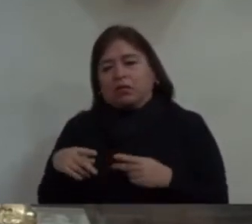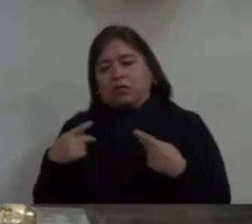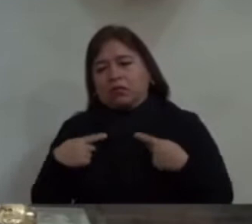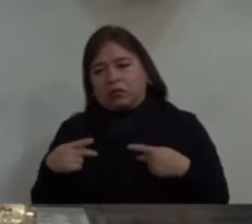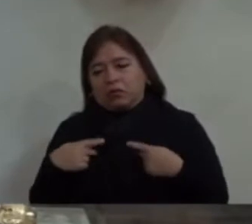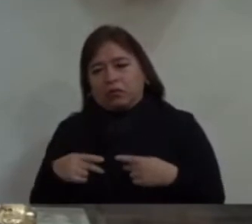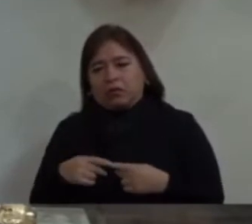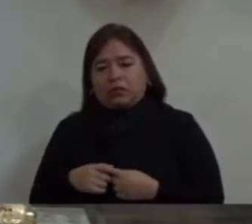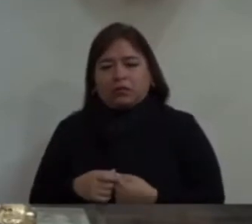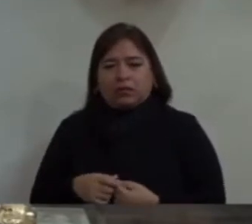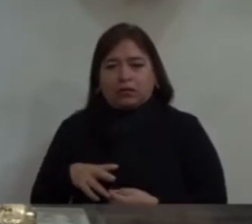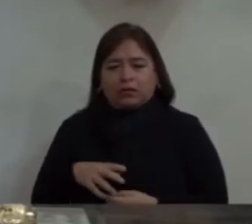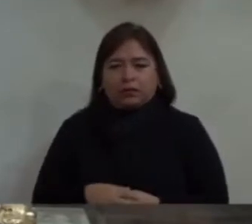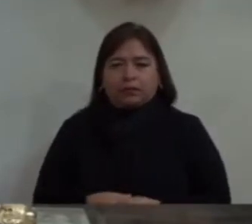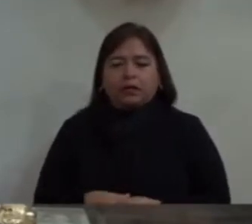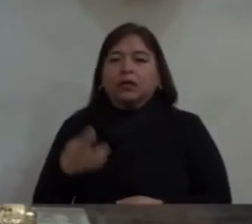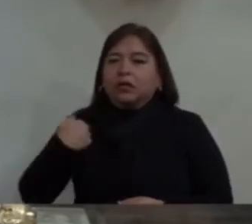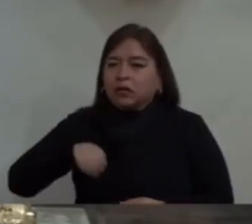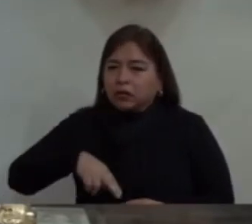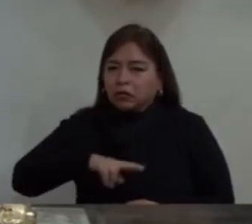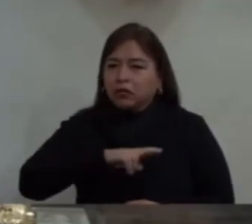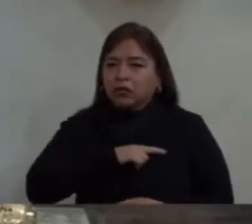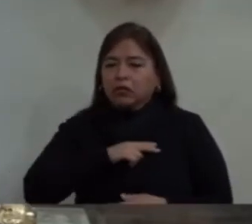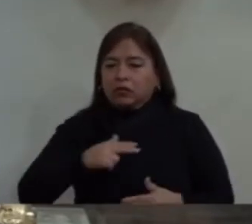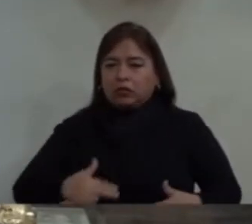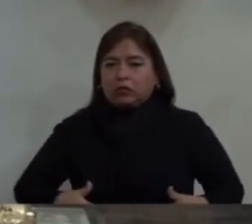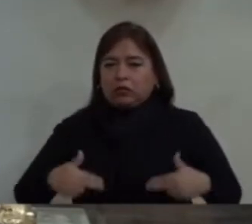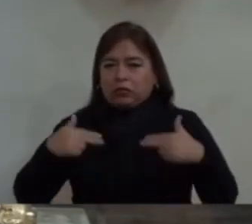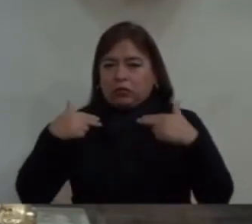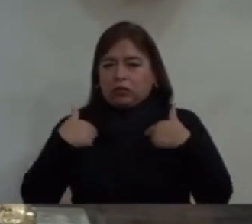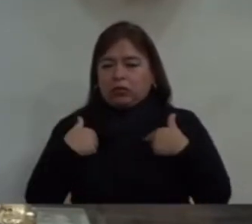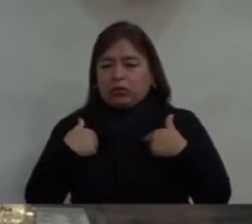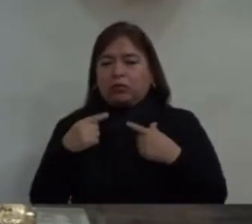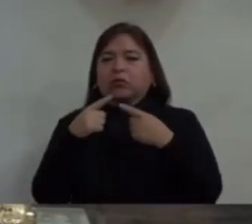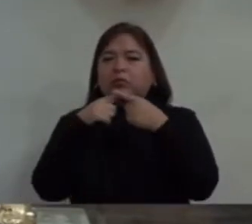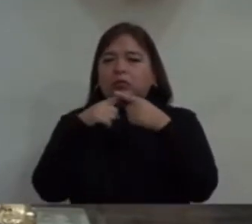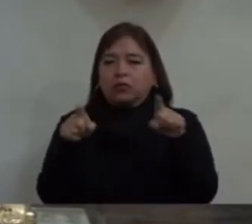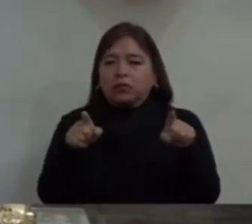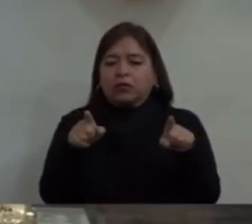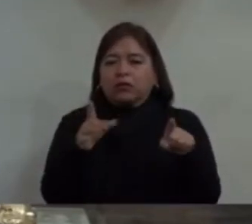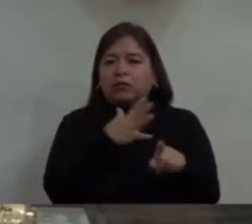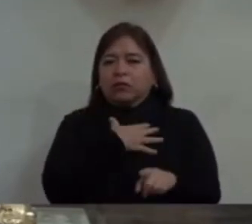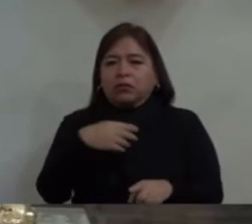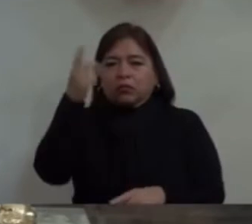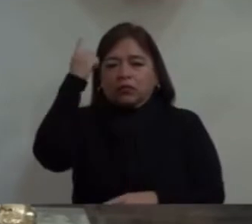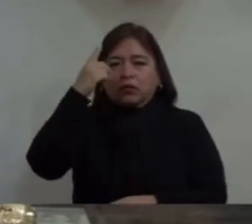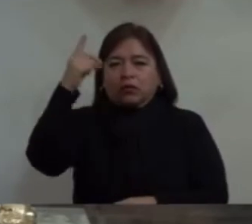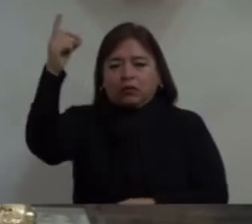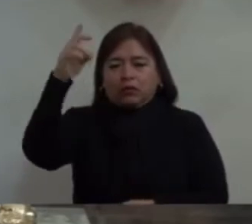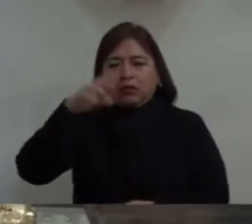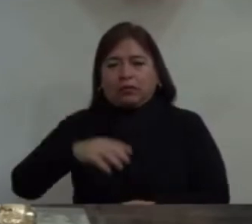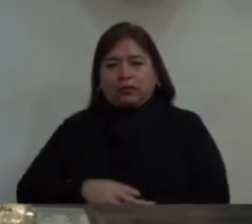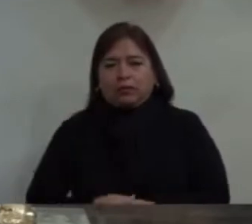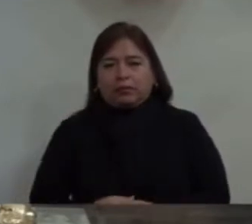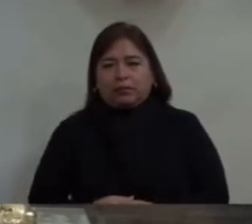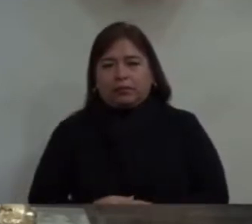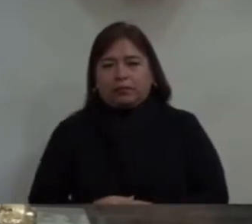Nosotros tenemos otro recorrido. Es cierto.